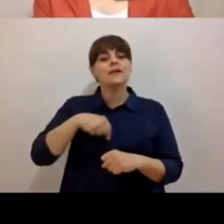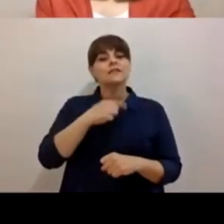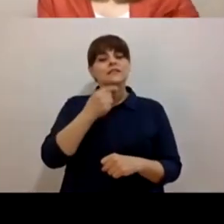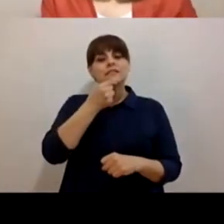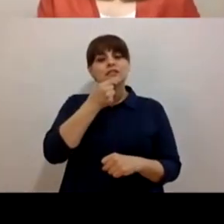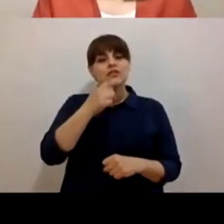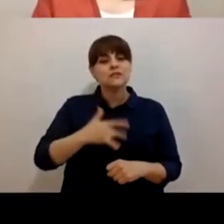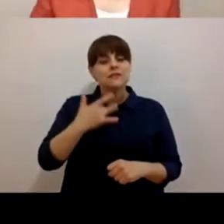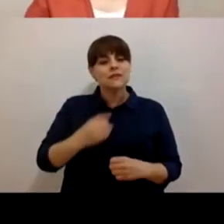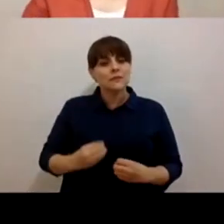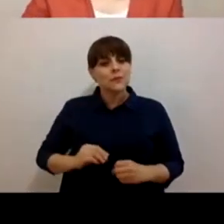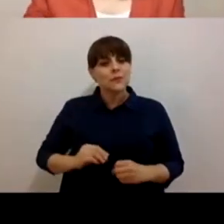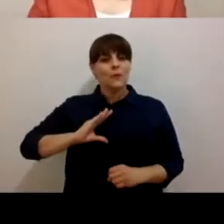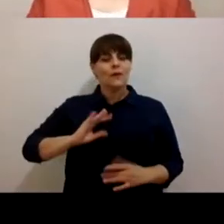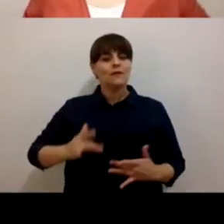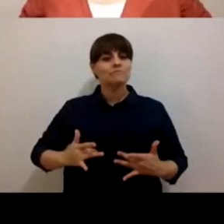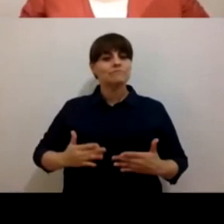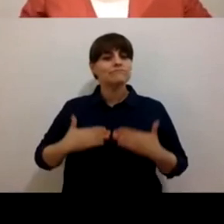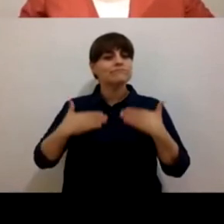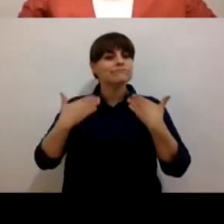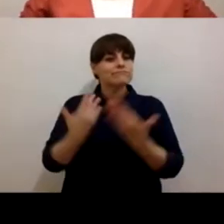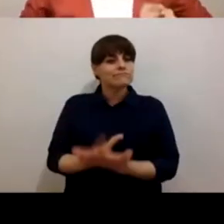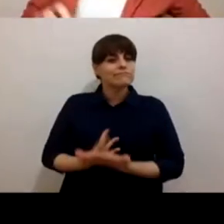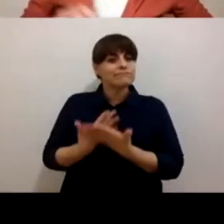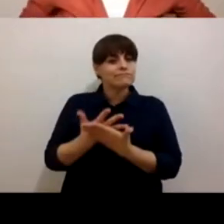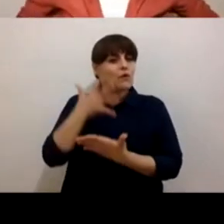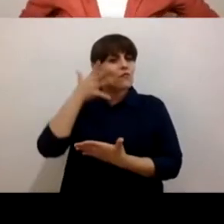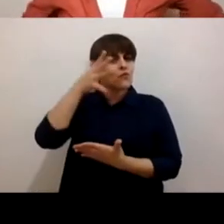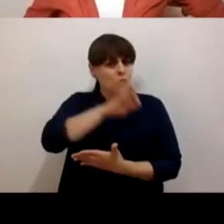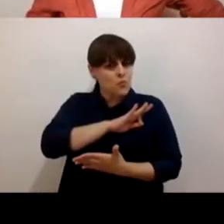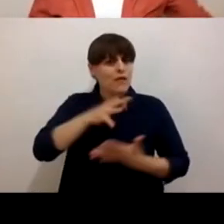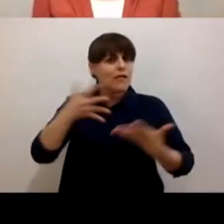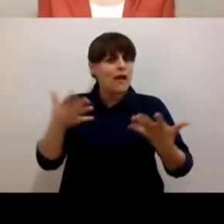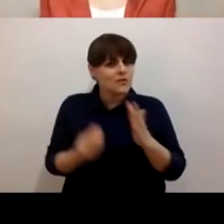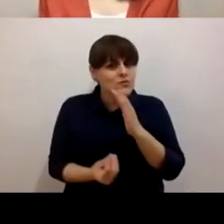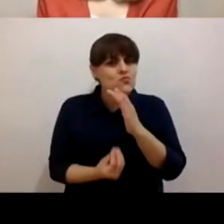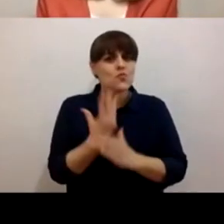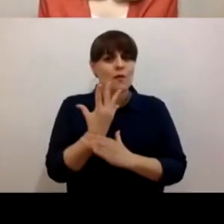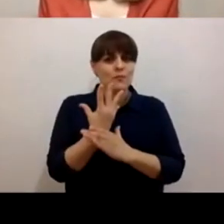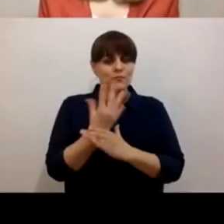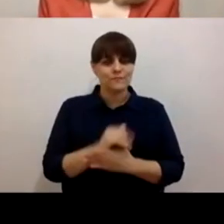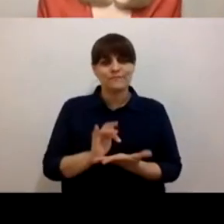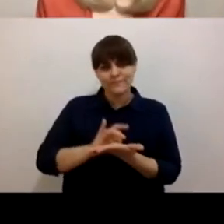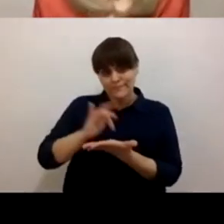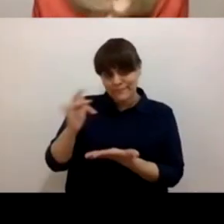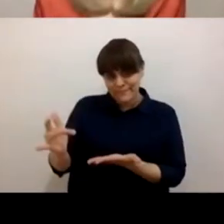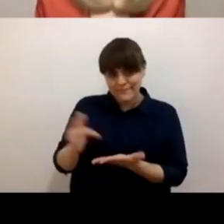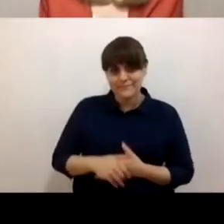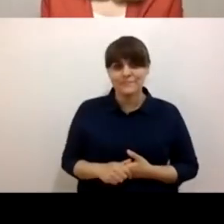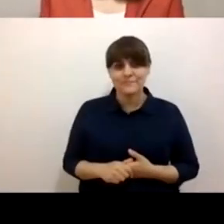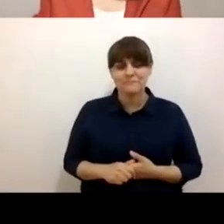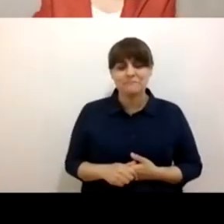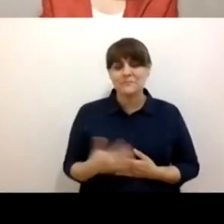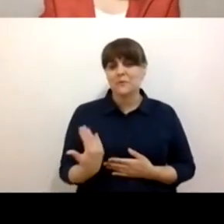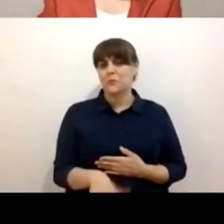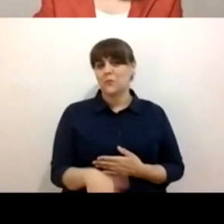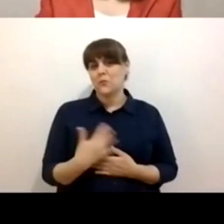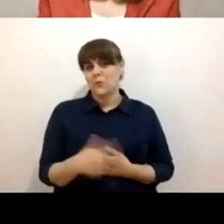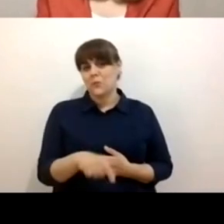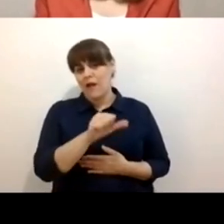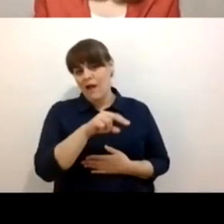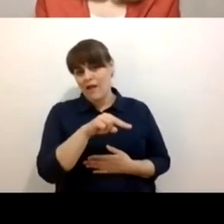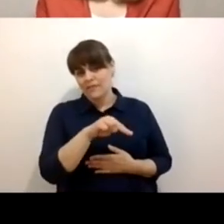posibilidades de construir el futuro. Muchas gracias. Ana, nos das muchísima